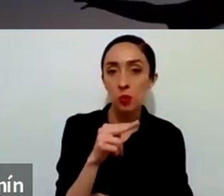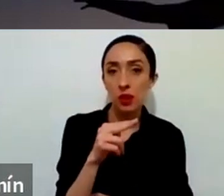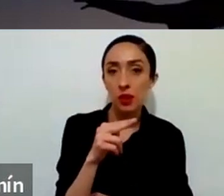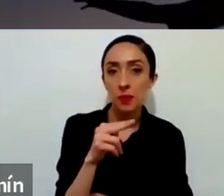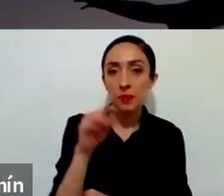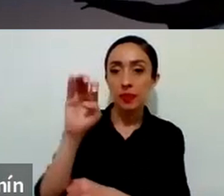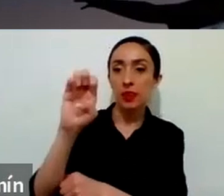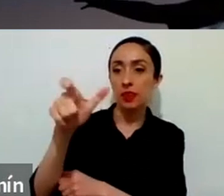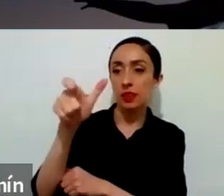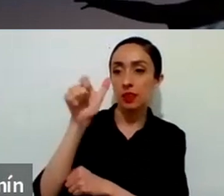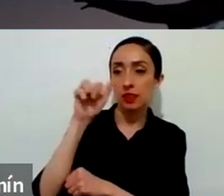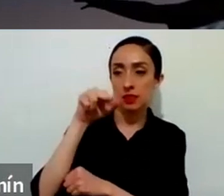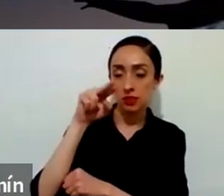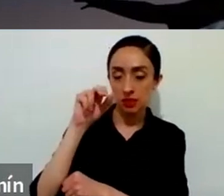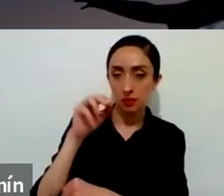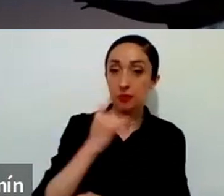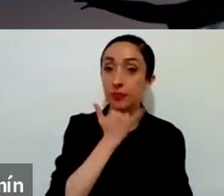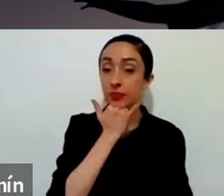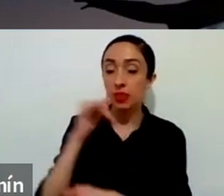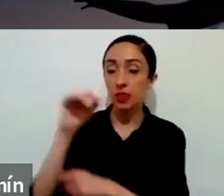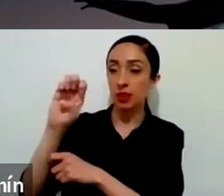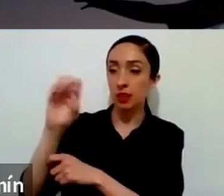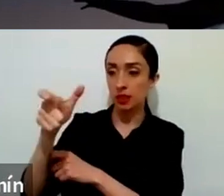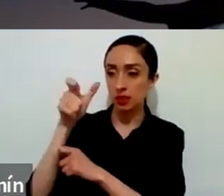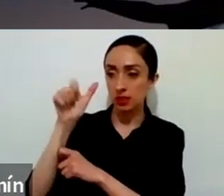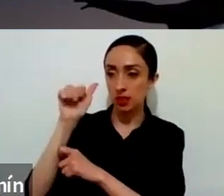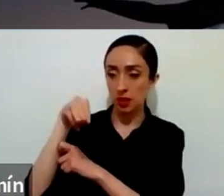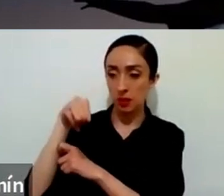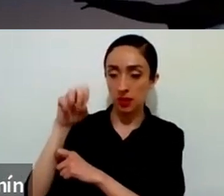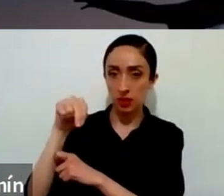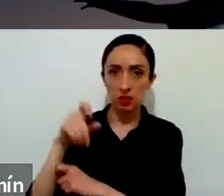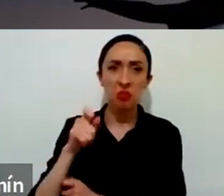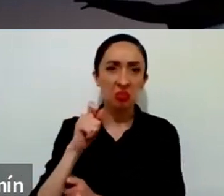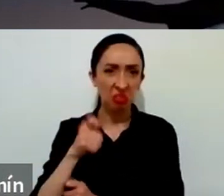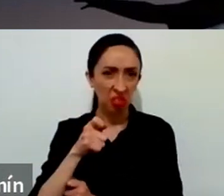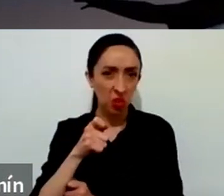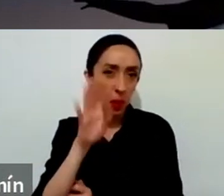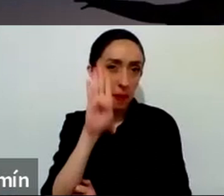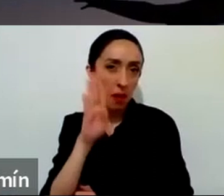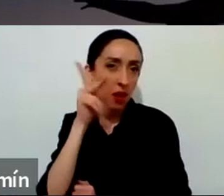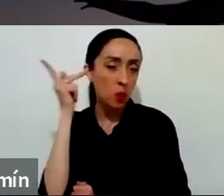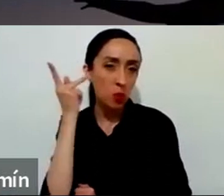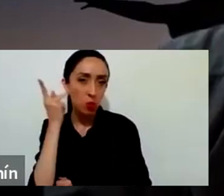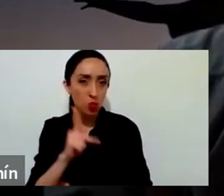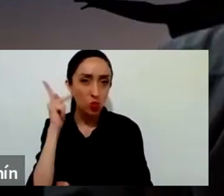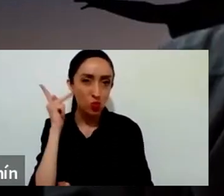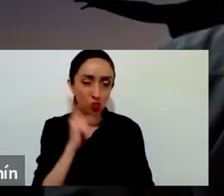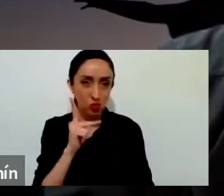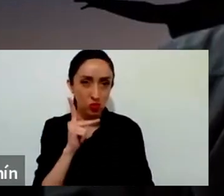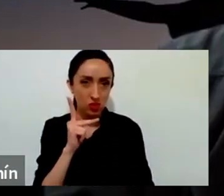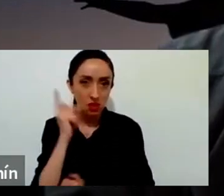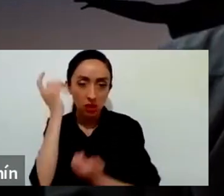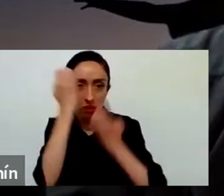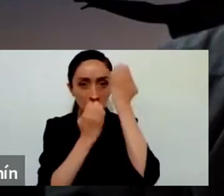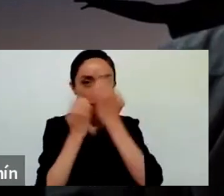ignaciano. Y a veces esa palabra de examen, ¿verdad? Nos puede sonar un poco extraña, porque